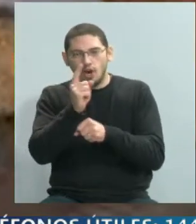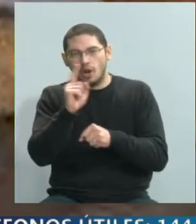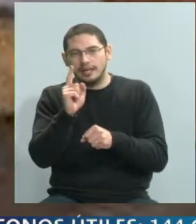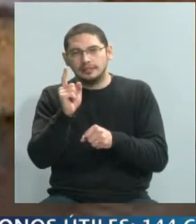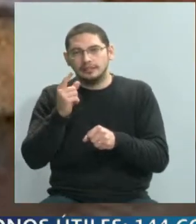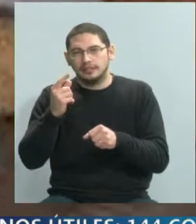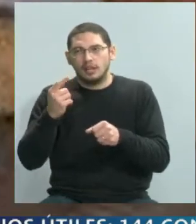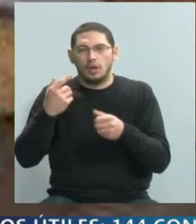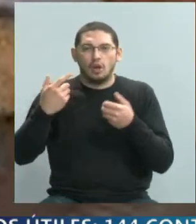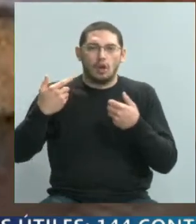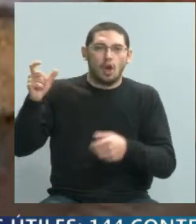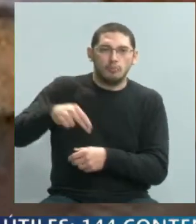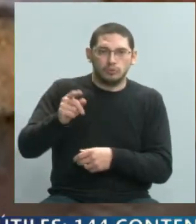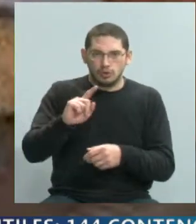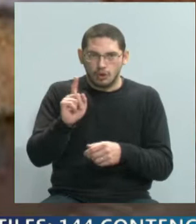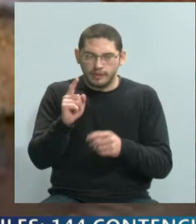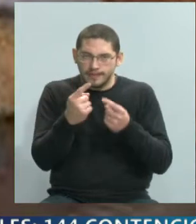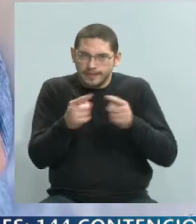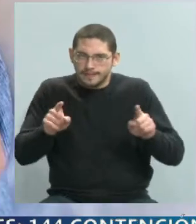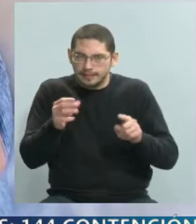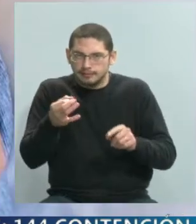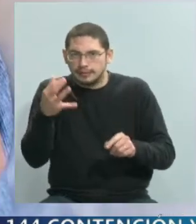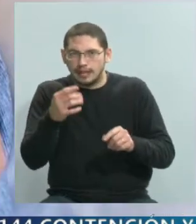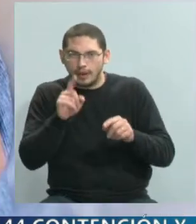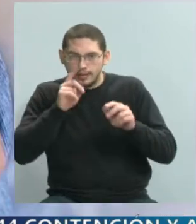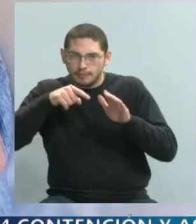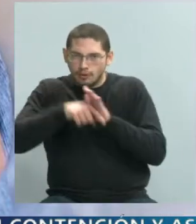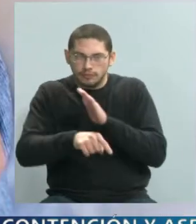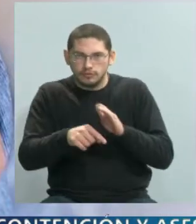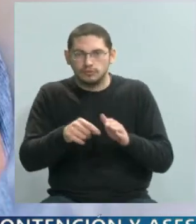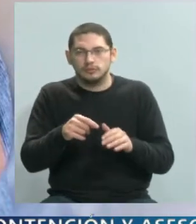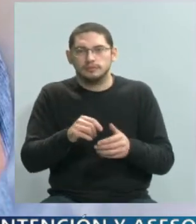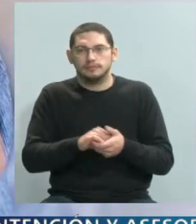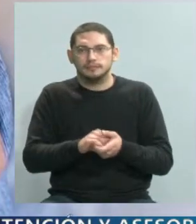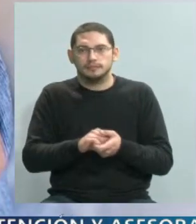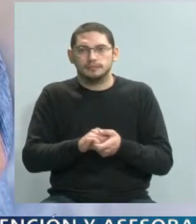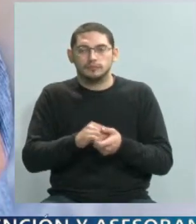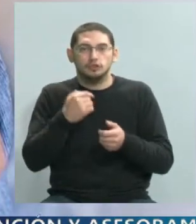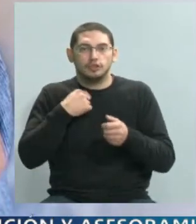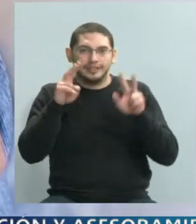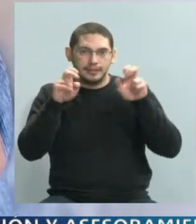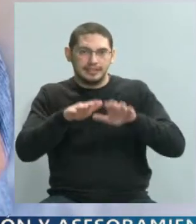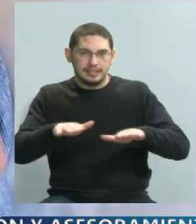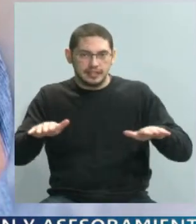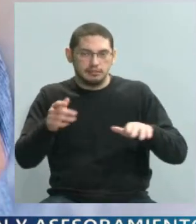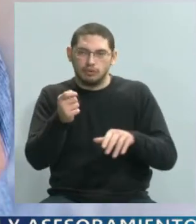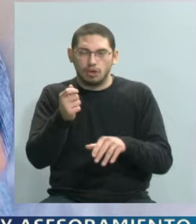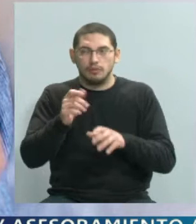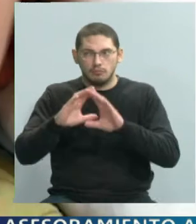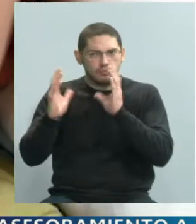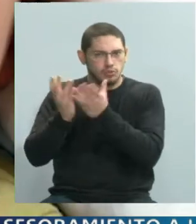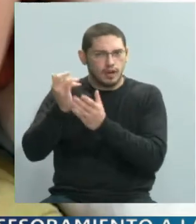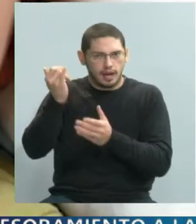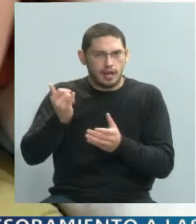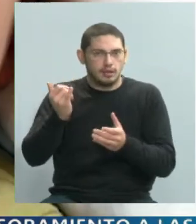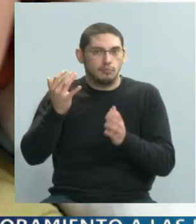mundo, desconozco si acá se está utilizando, yo no trabajo en niñez puntualmente, si se están utilizando, pero en otros lugares del mundo se utilizan